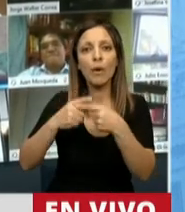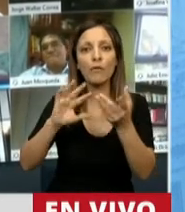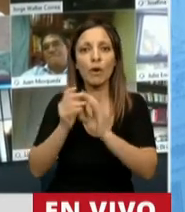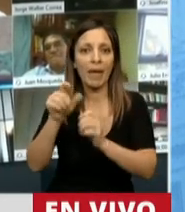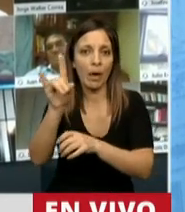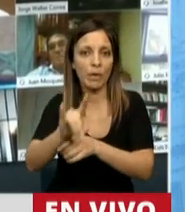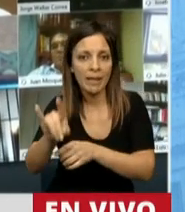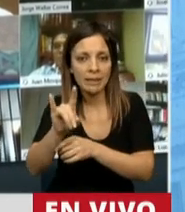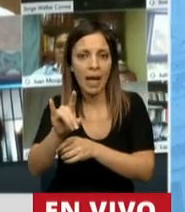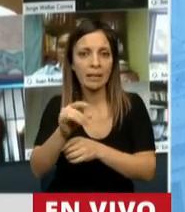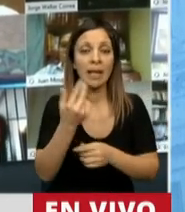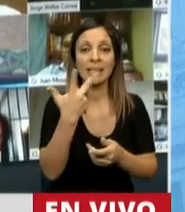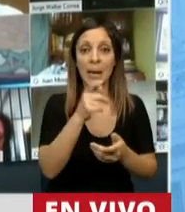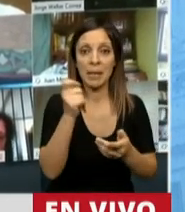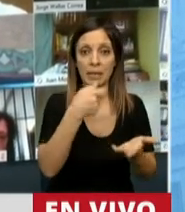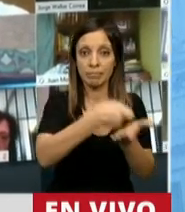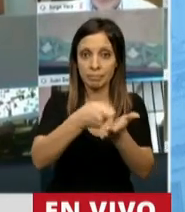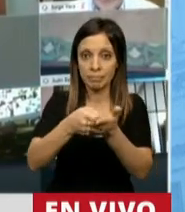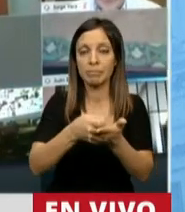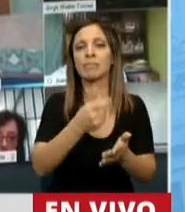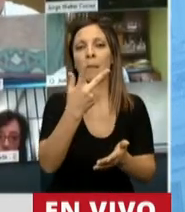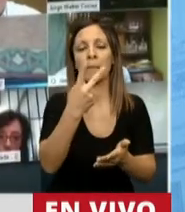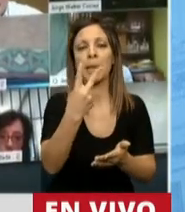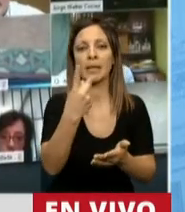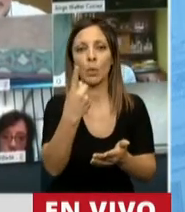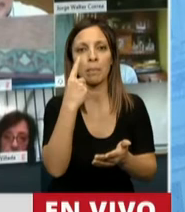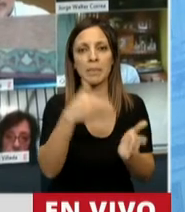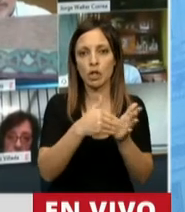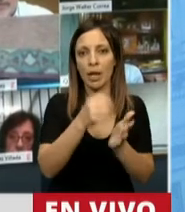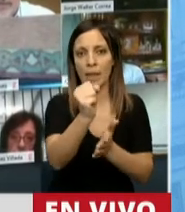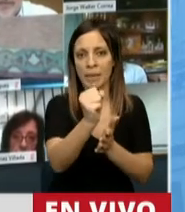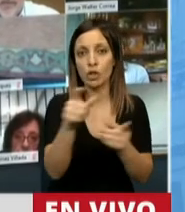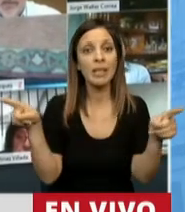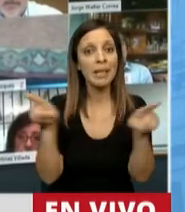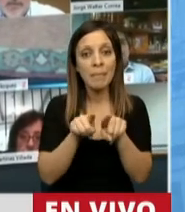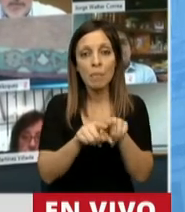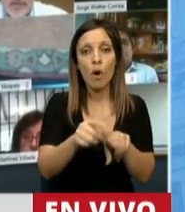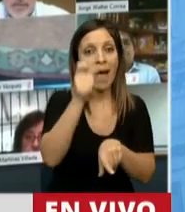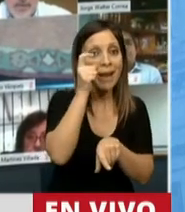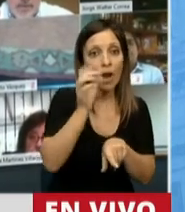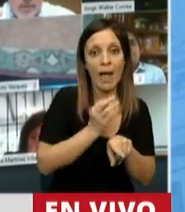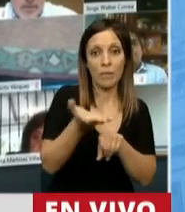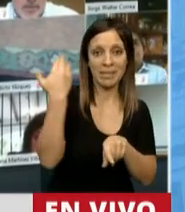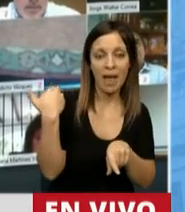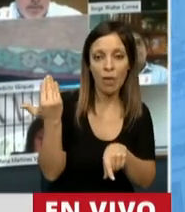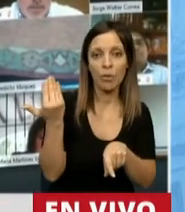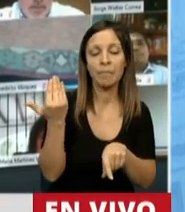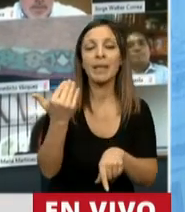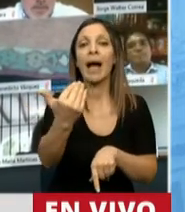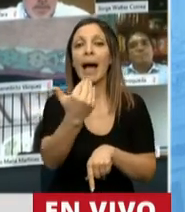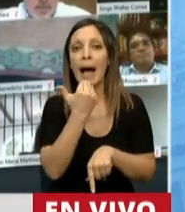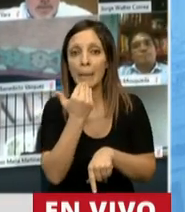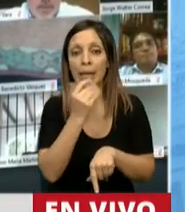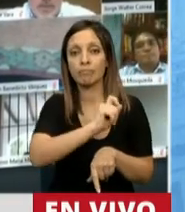la asignación de los primeros tres meses fue de 21 millones de pesos, igual monto de enero del año 2019. En abril